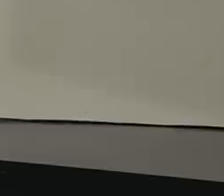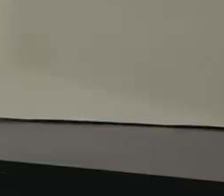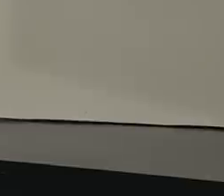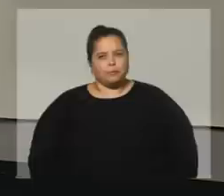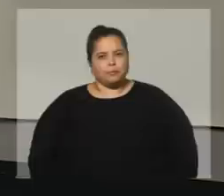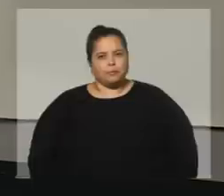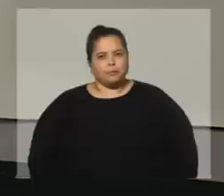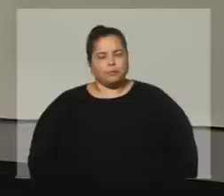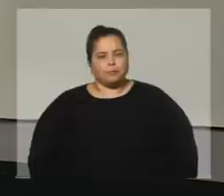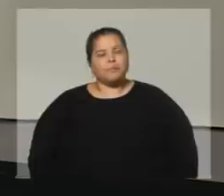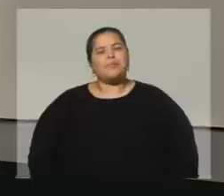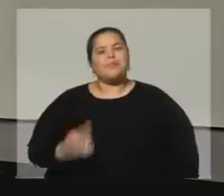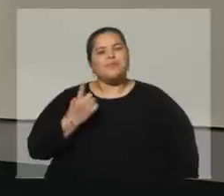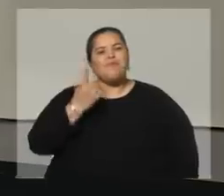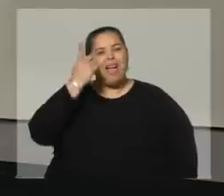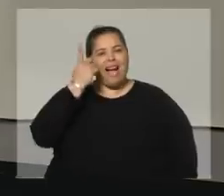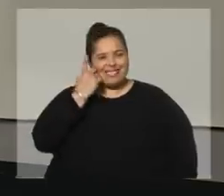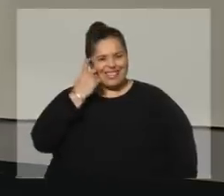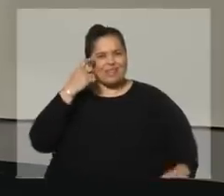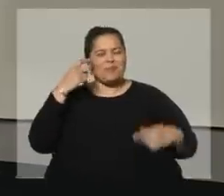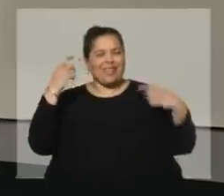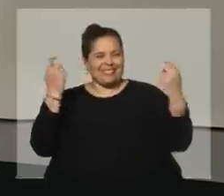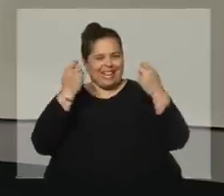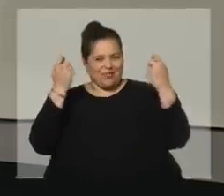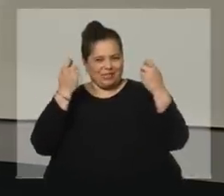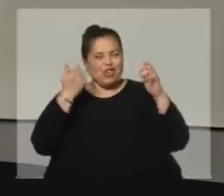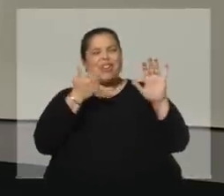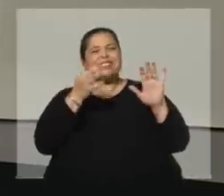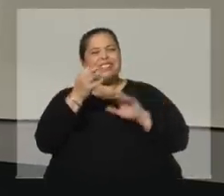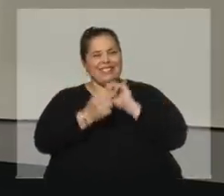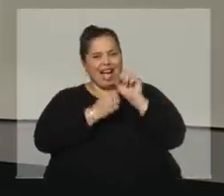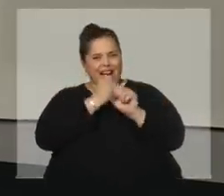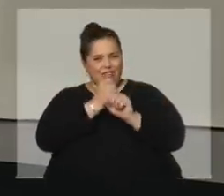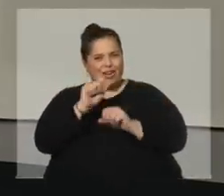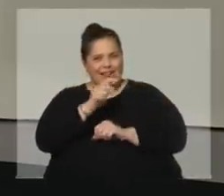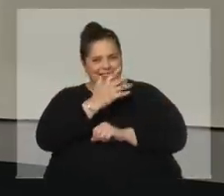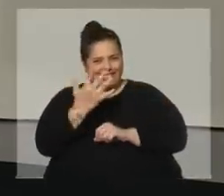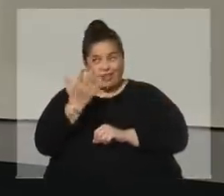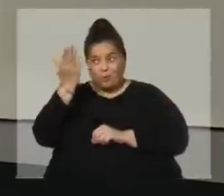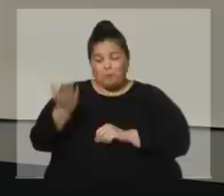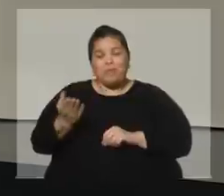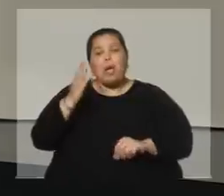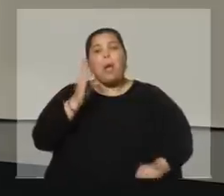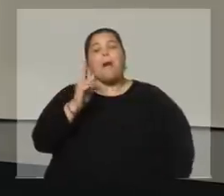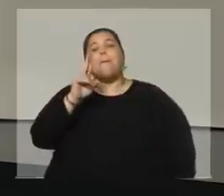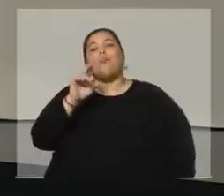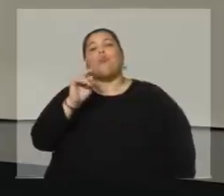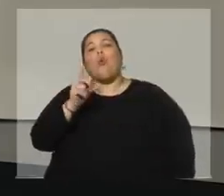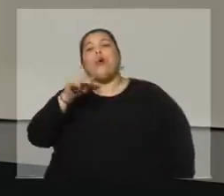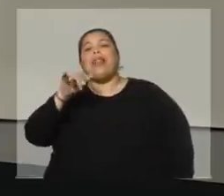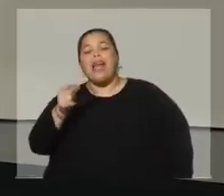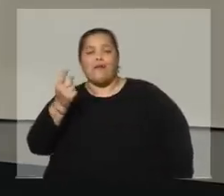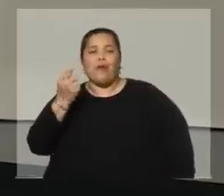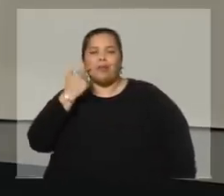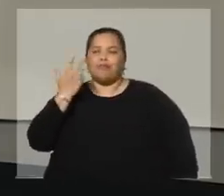Ayer en la celebración de los 60 años de Canal 5, Sergio Puglia fue distinguido, entre otros, por su